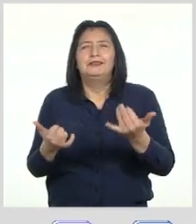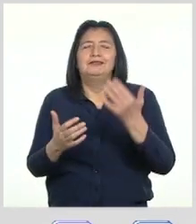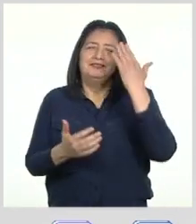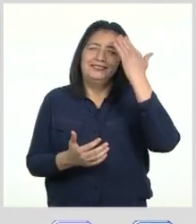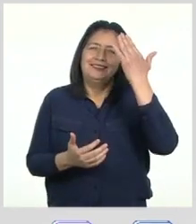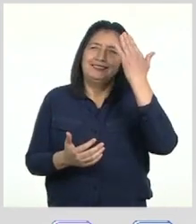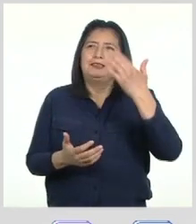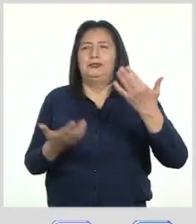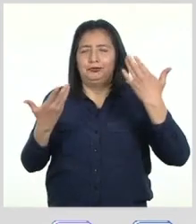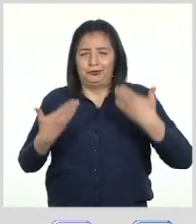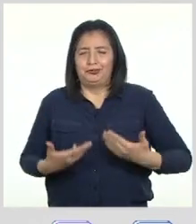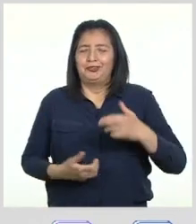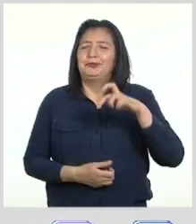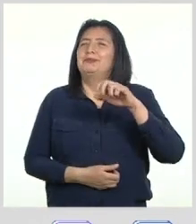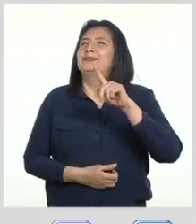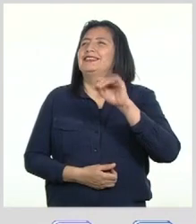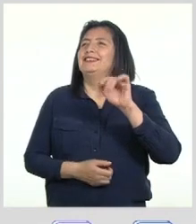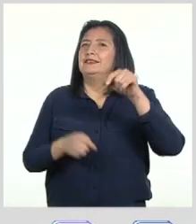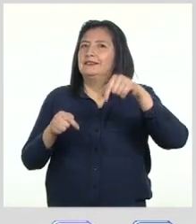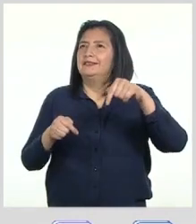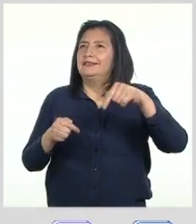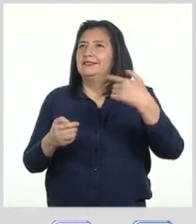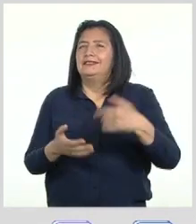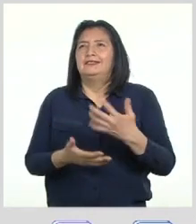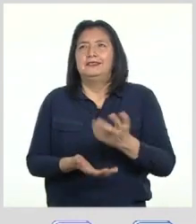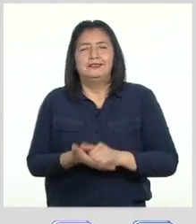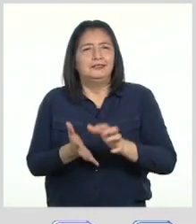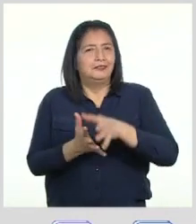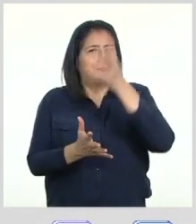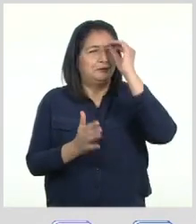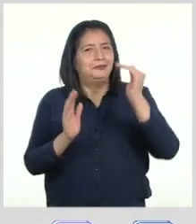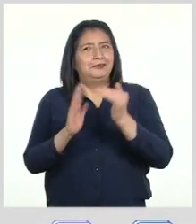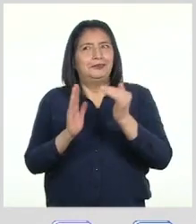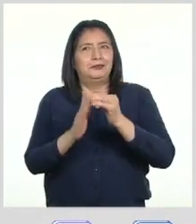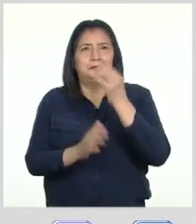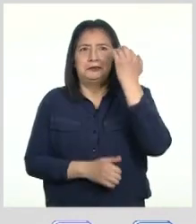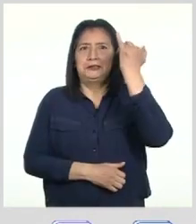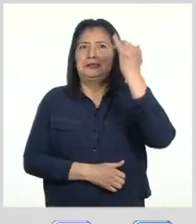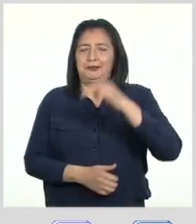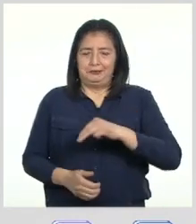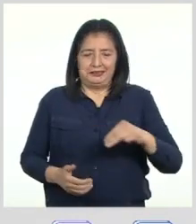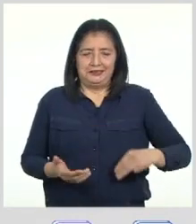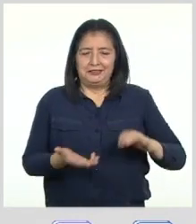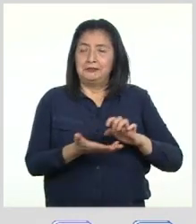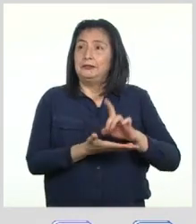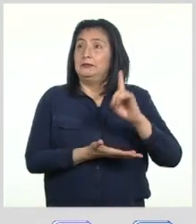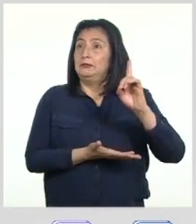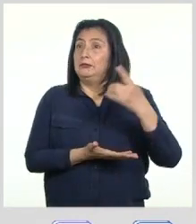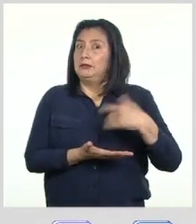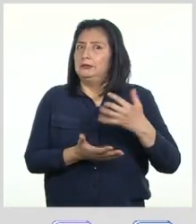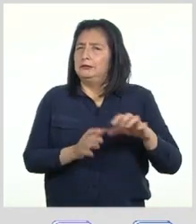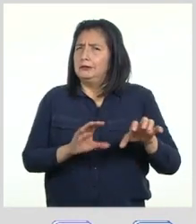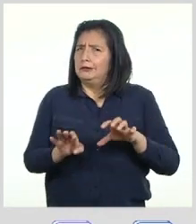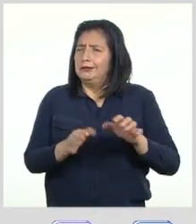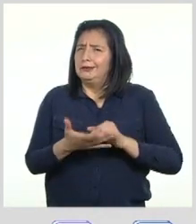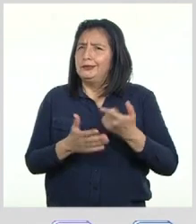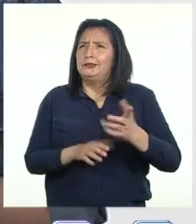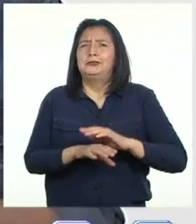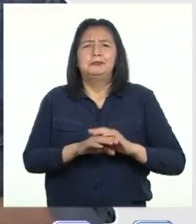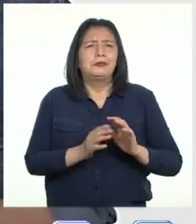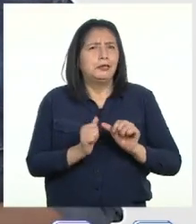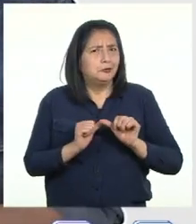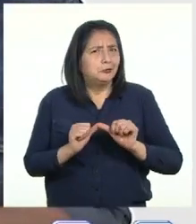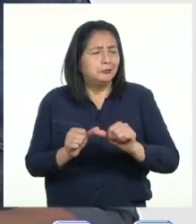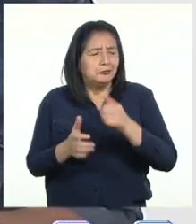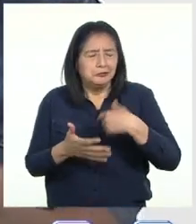saludo muy grande, yo soy Patricia Barreto y este es un nuevo episodio de Aprendo en Casa Una iniciativa del Ministerio de Educación diseñada para que podamos seguir